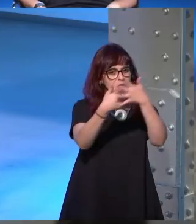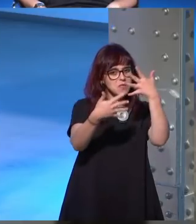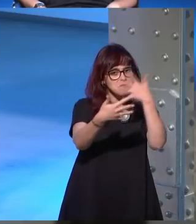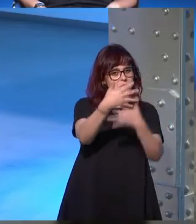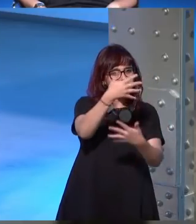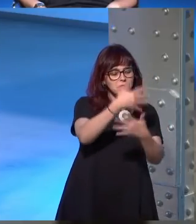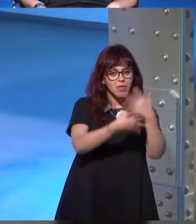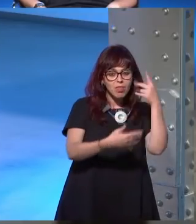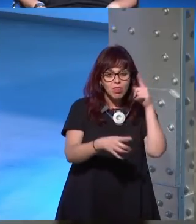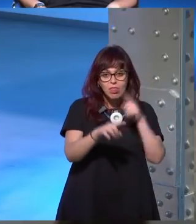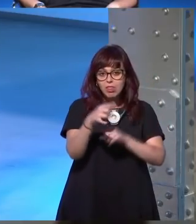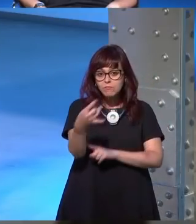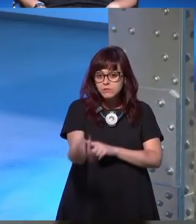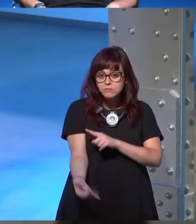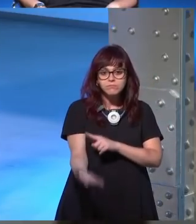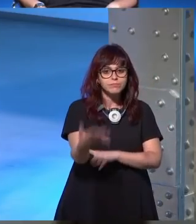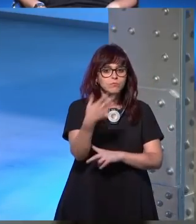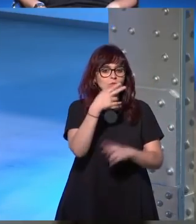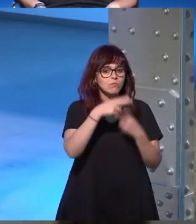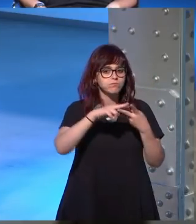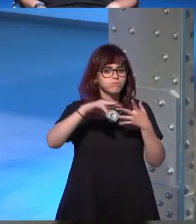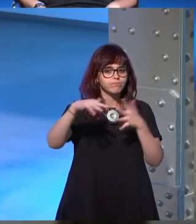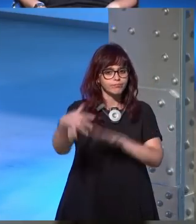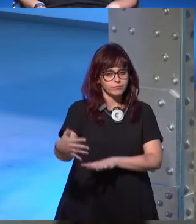y a partir de ahí se convirtieron en algo distinto